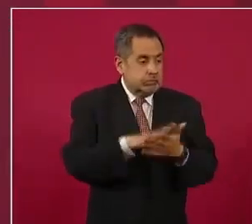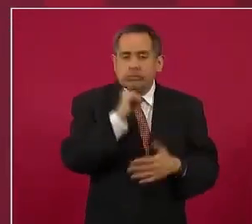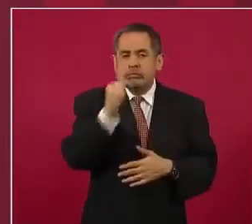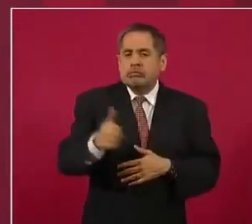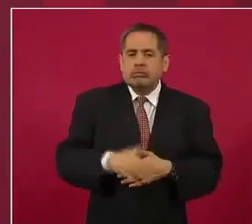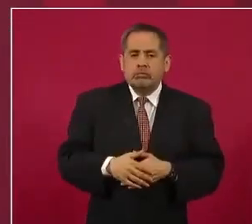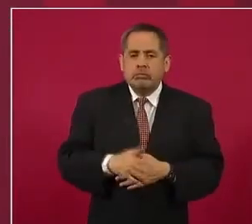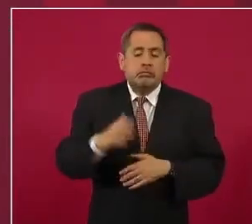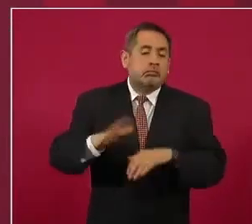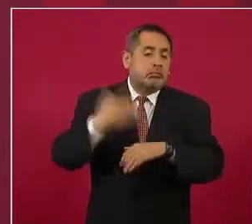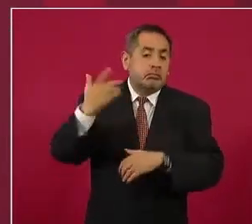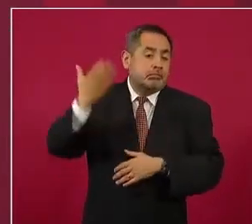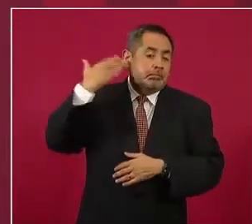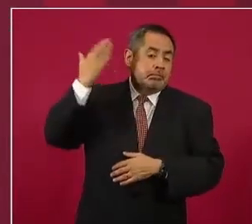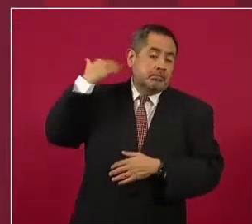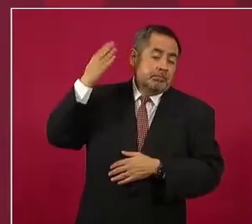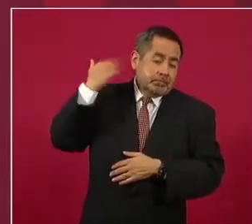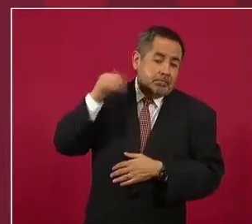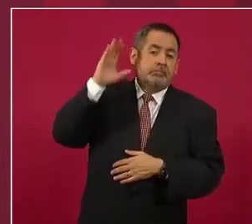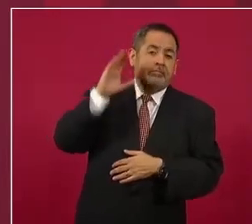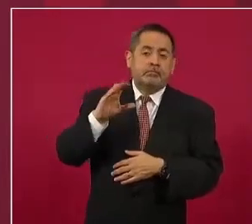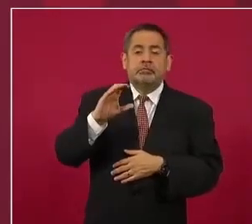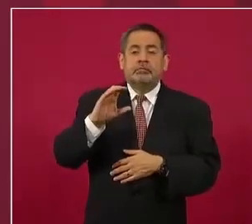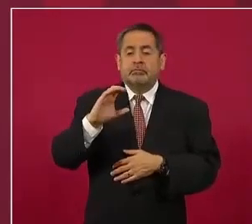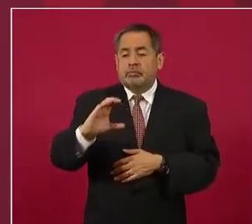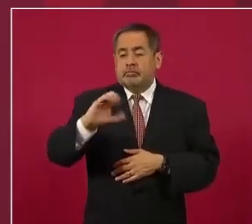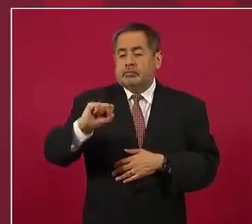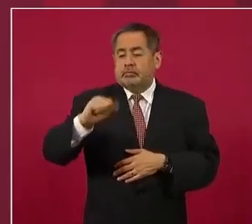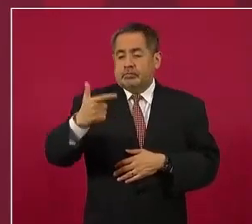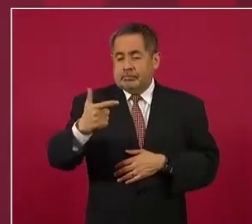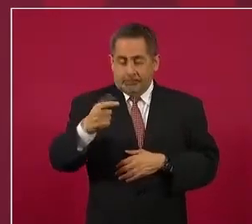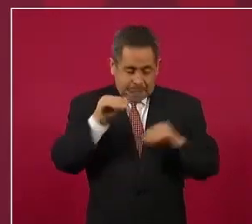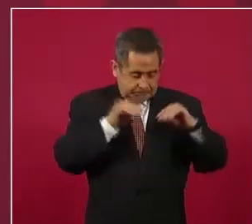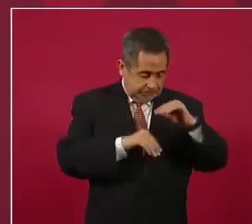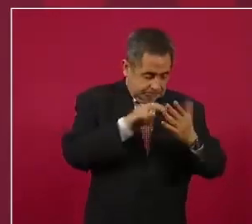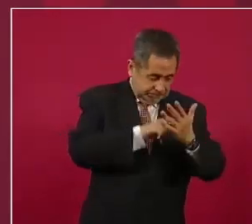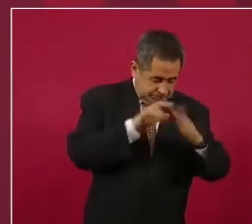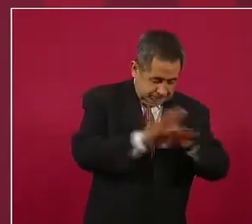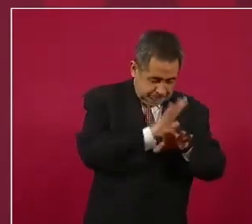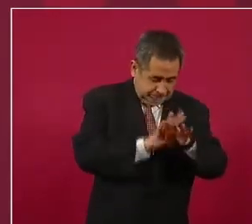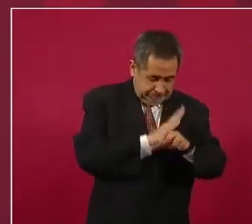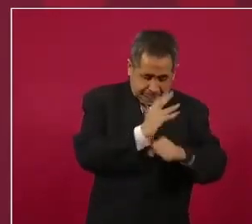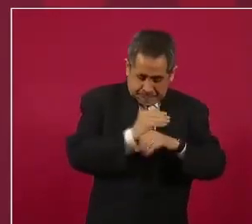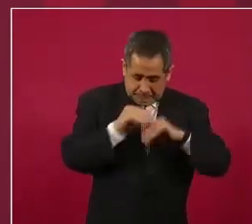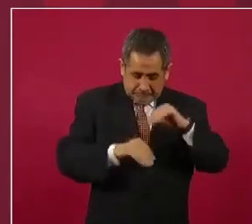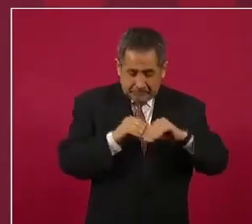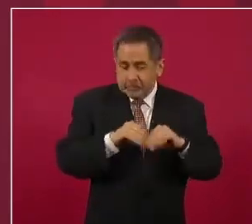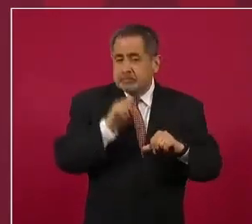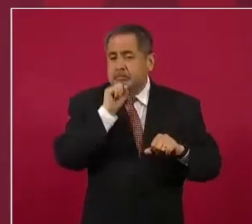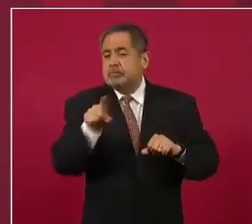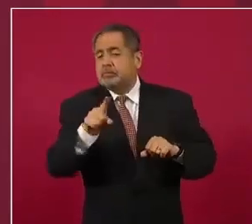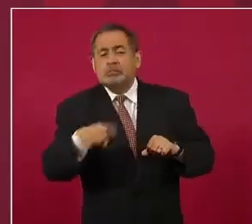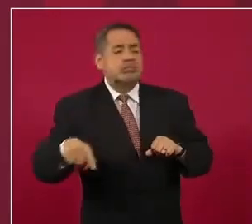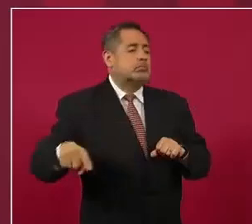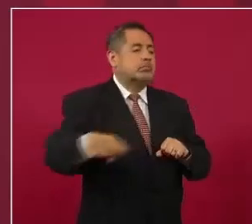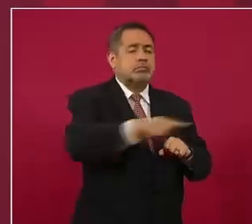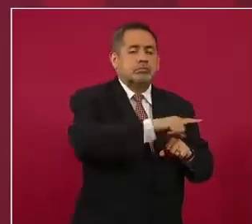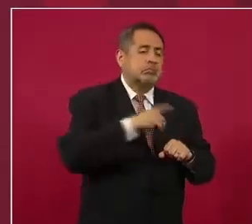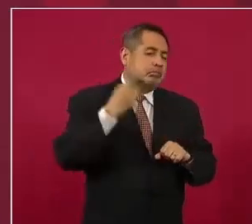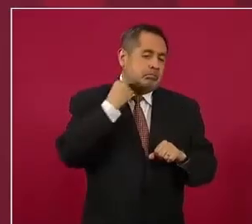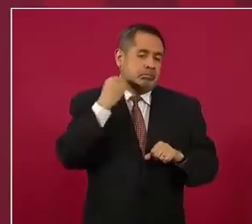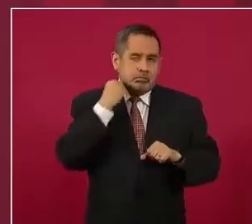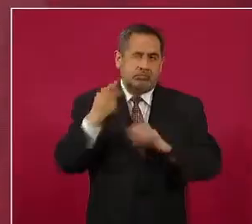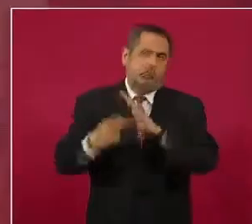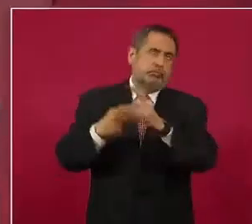modificó cuando todos los abogados del régimen, que no los voy a mencionar porque